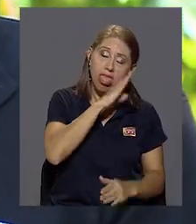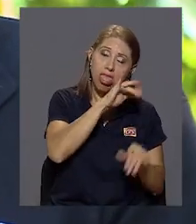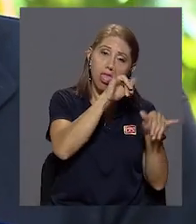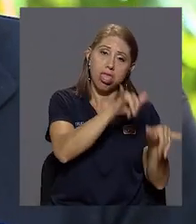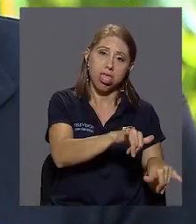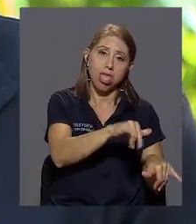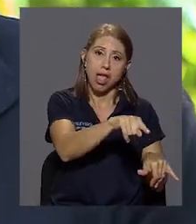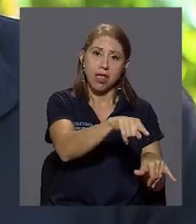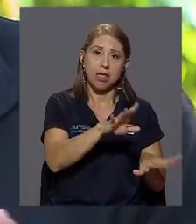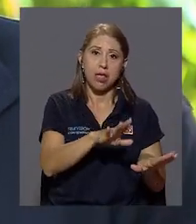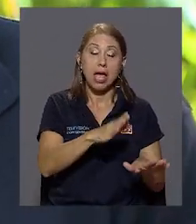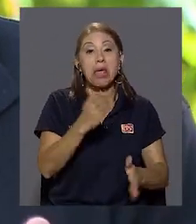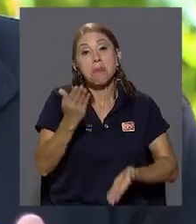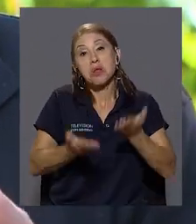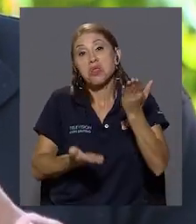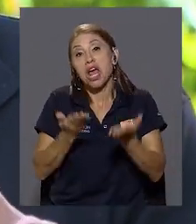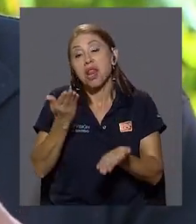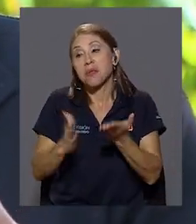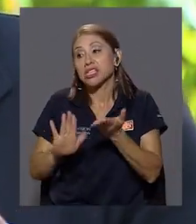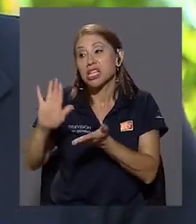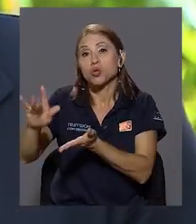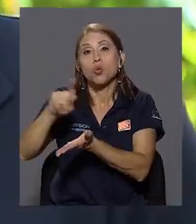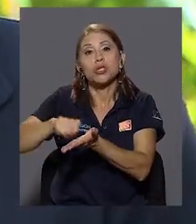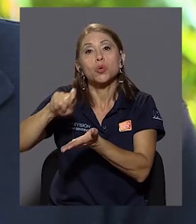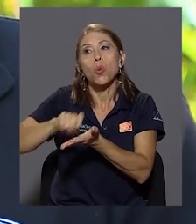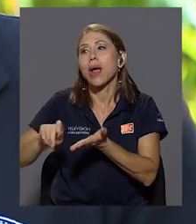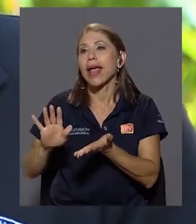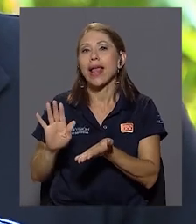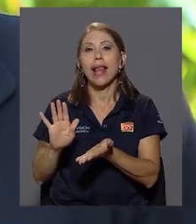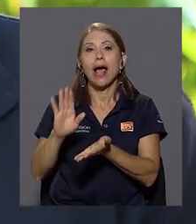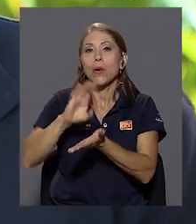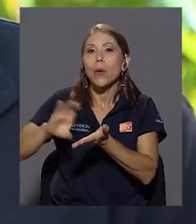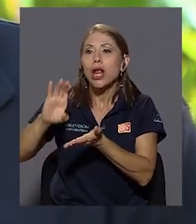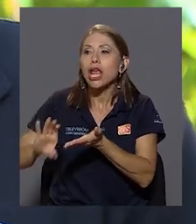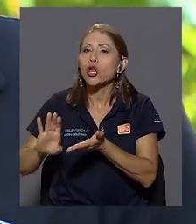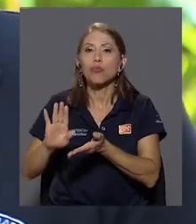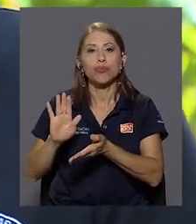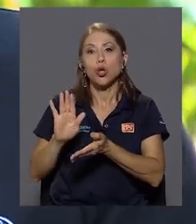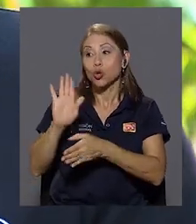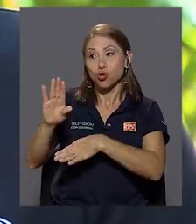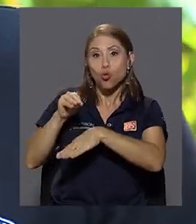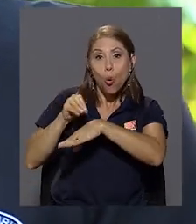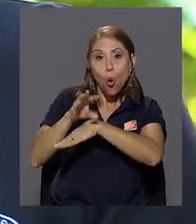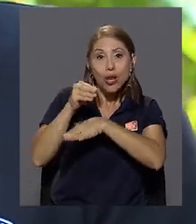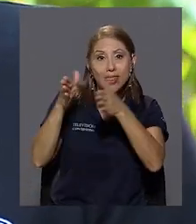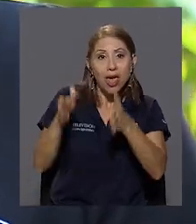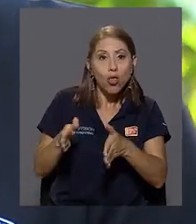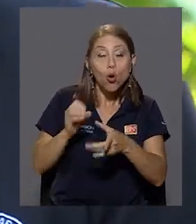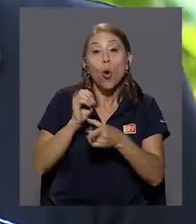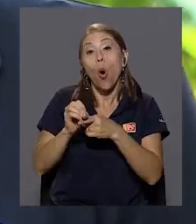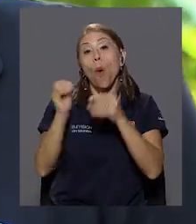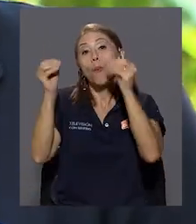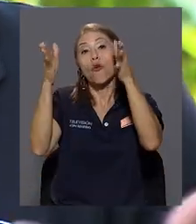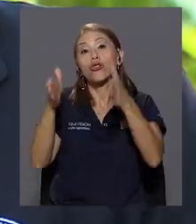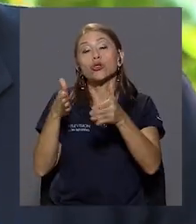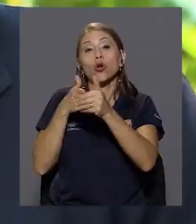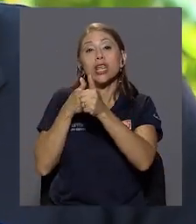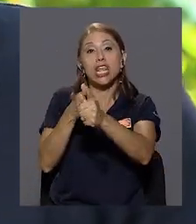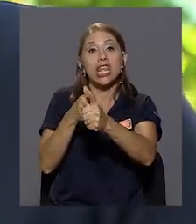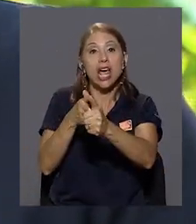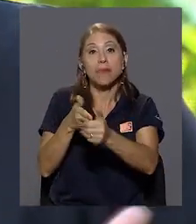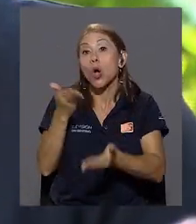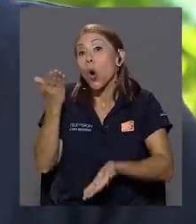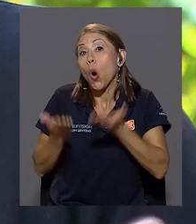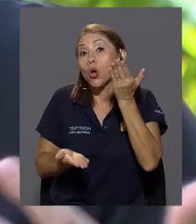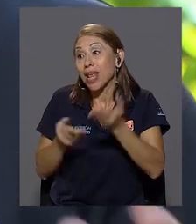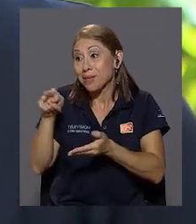pero tal vez, qué sé yo, a nivel de la escuela, el orientador, el profesor guía, o por qué no, un profesor con el que